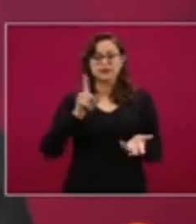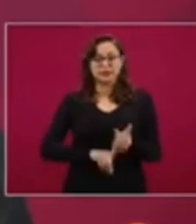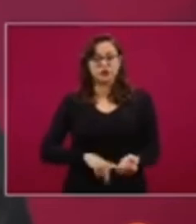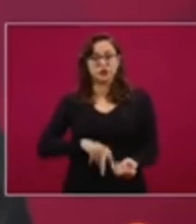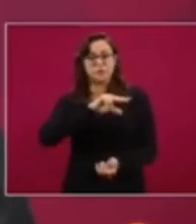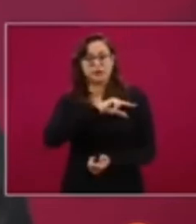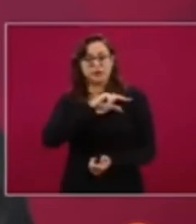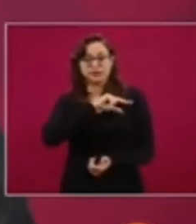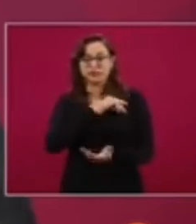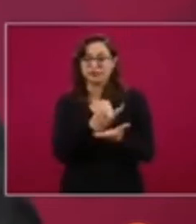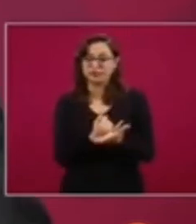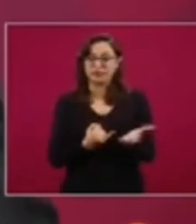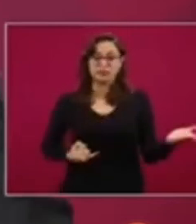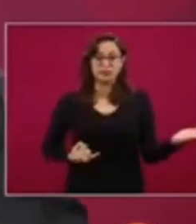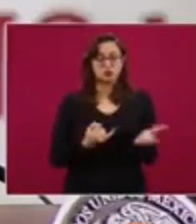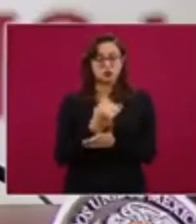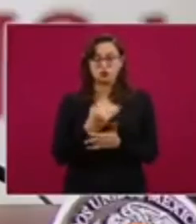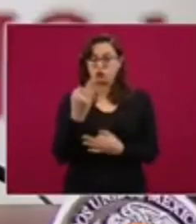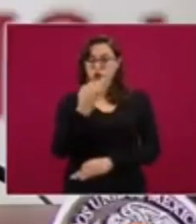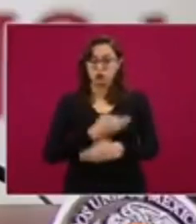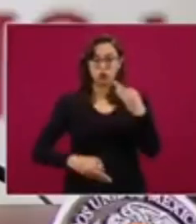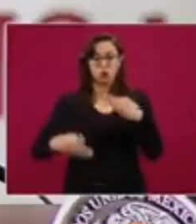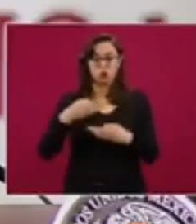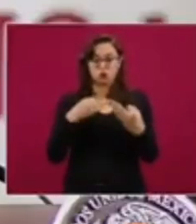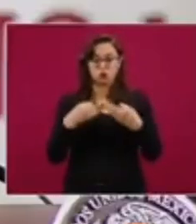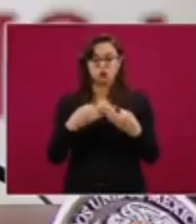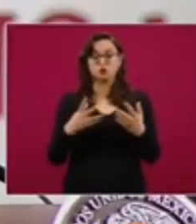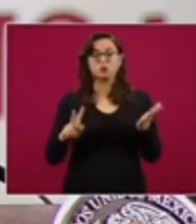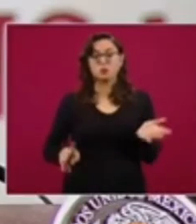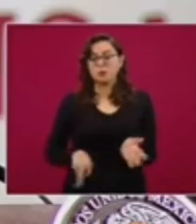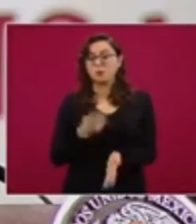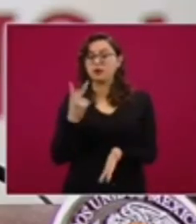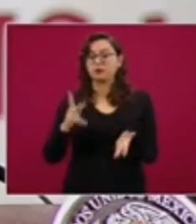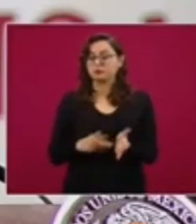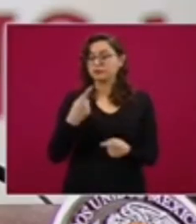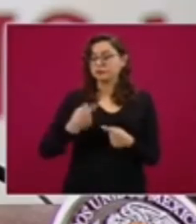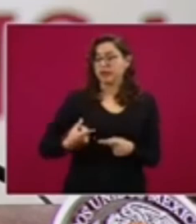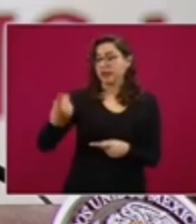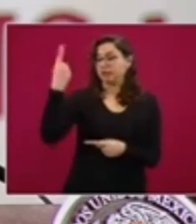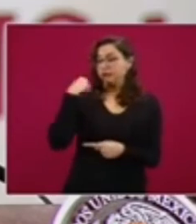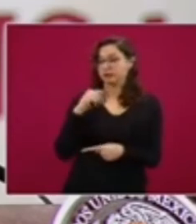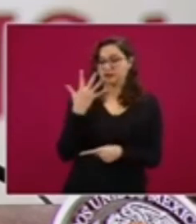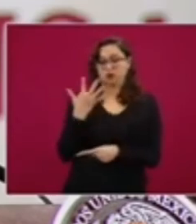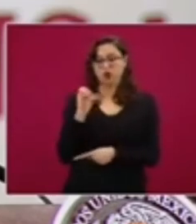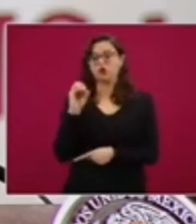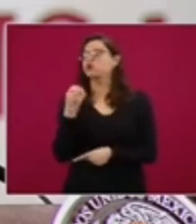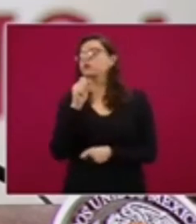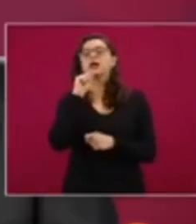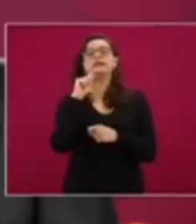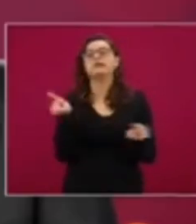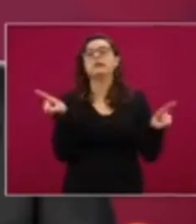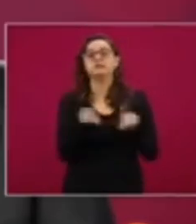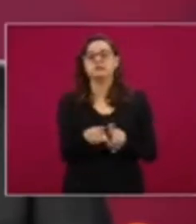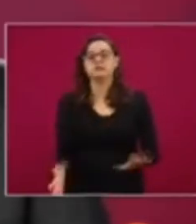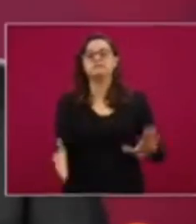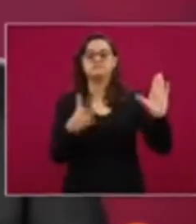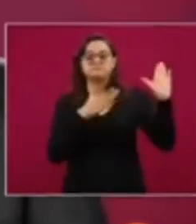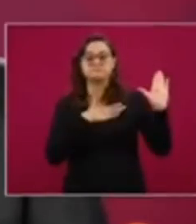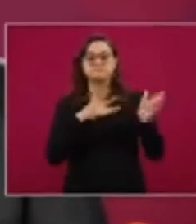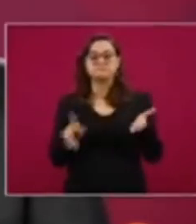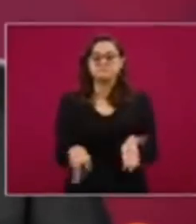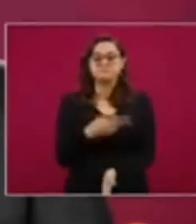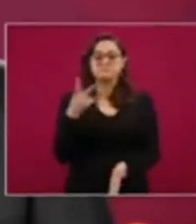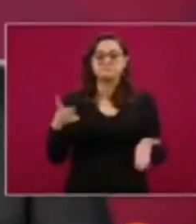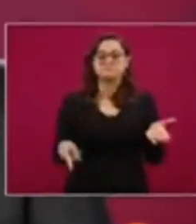privado, y lo vuelvo a reiterar, y se reiteró en el 5 de octubre, están comprometidas a hacer